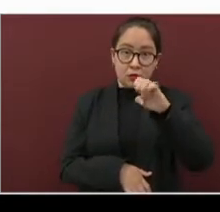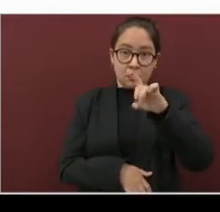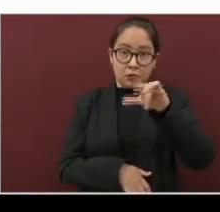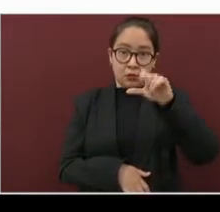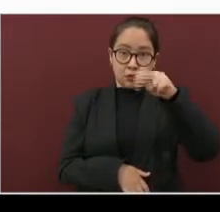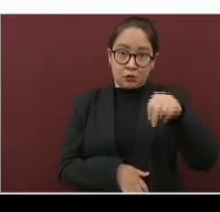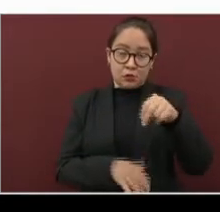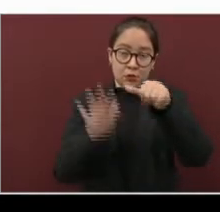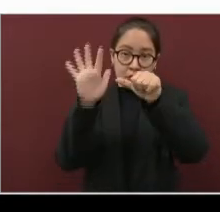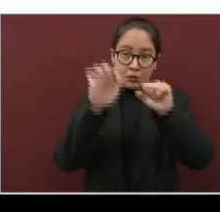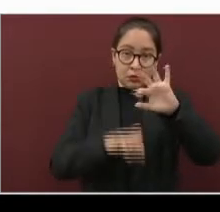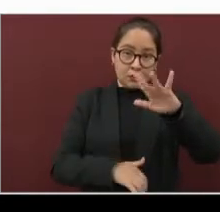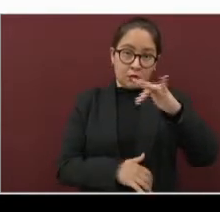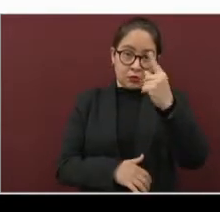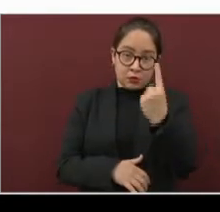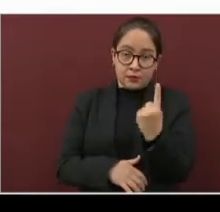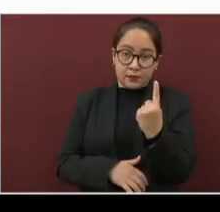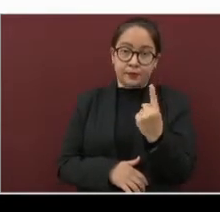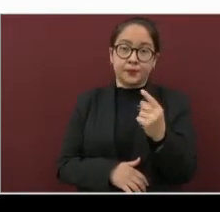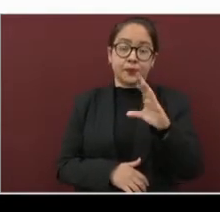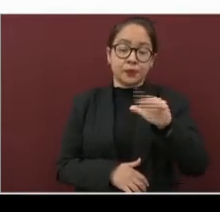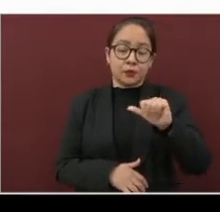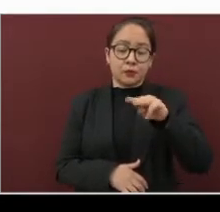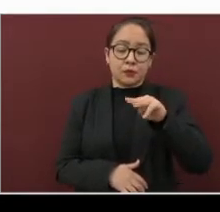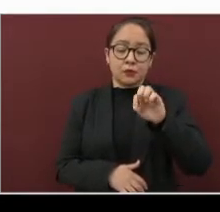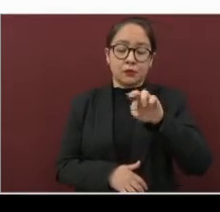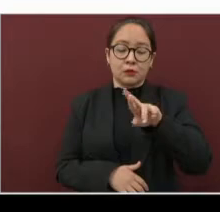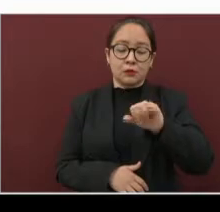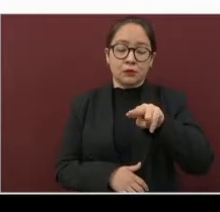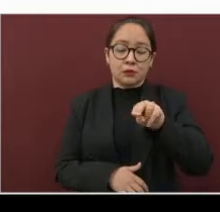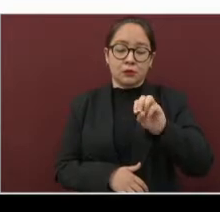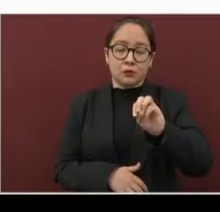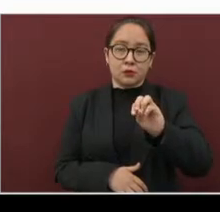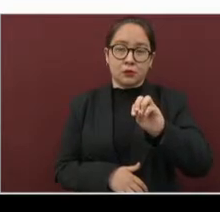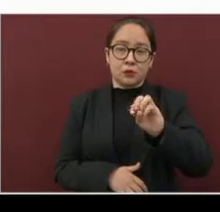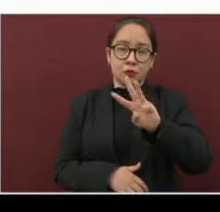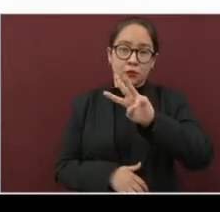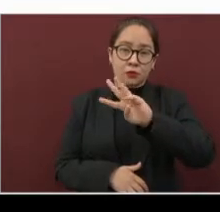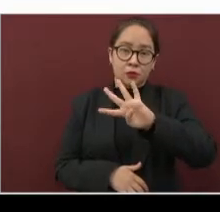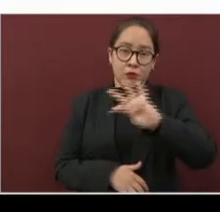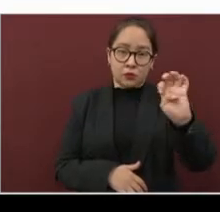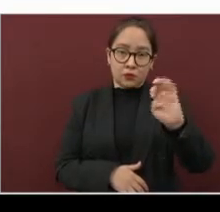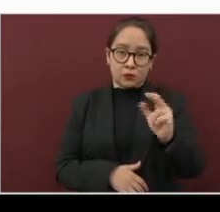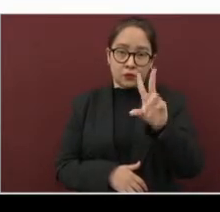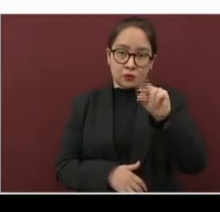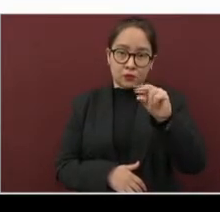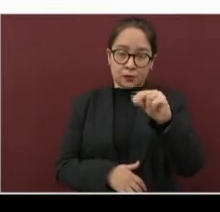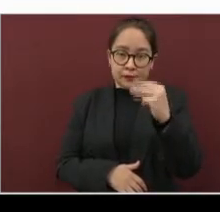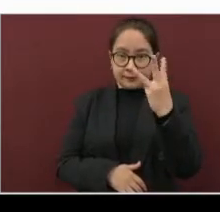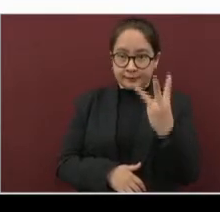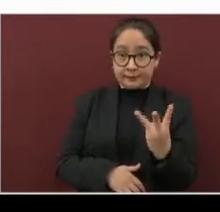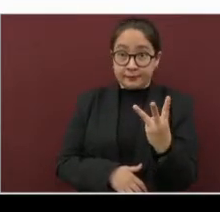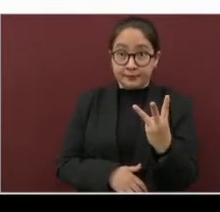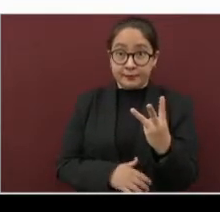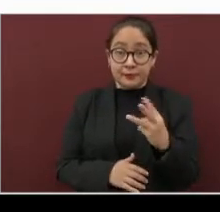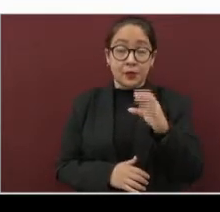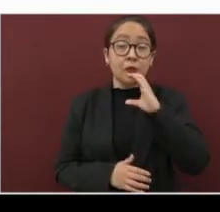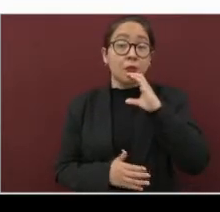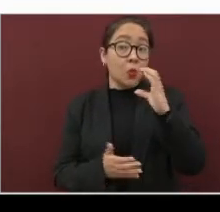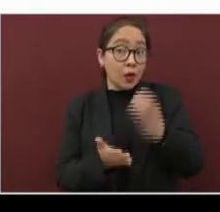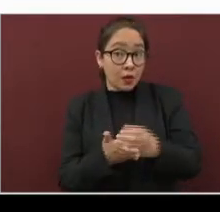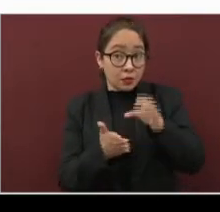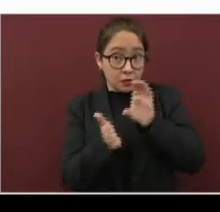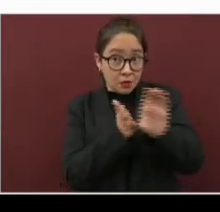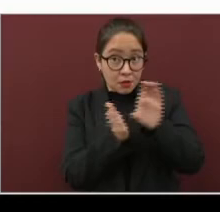Medellín, 651. Y Camerino, Zeta, Mendoza, 483. Coatepec